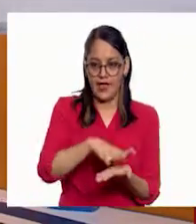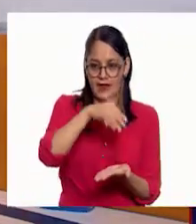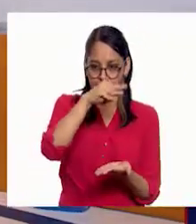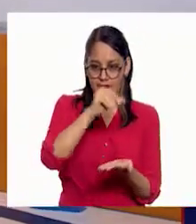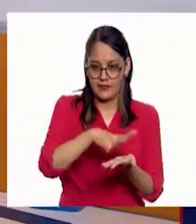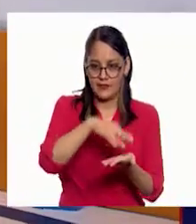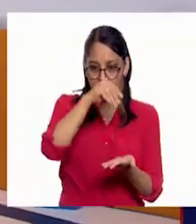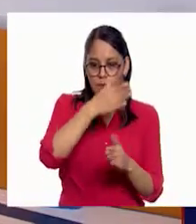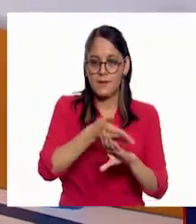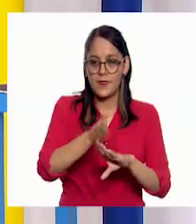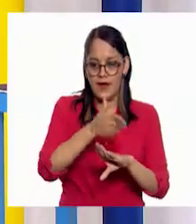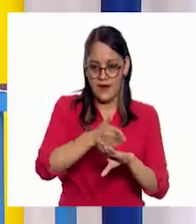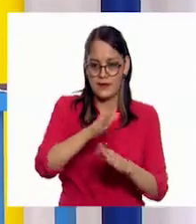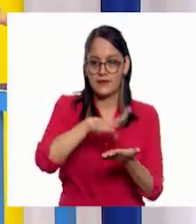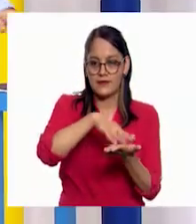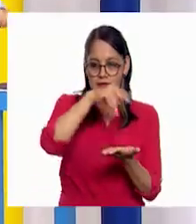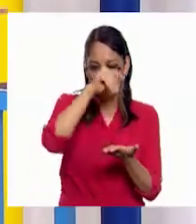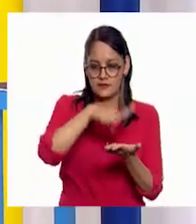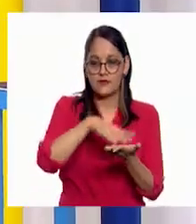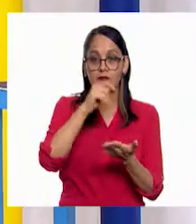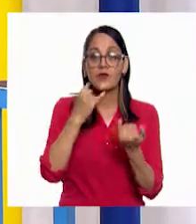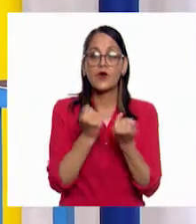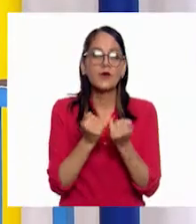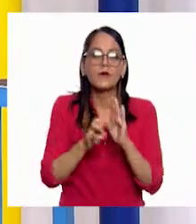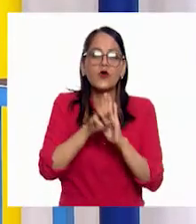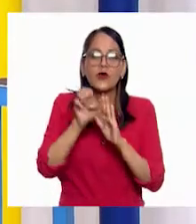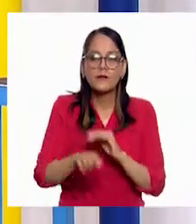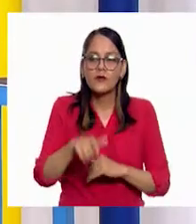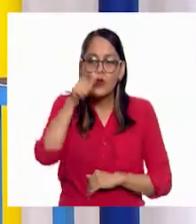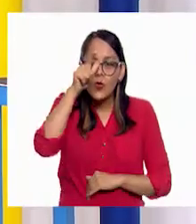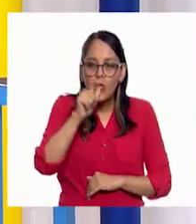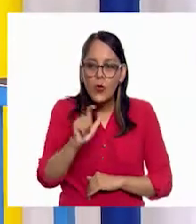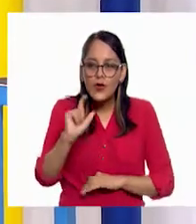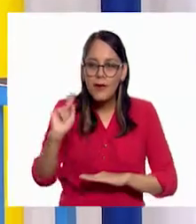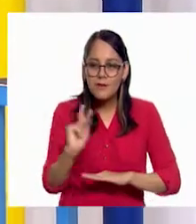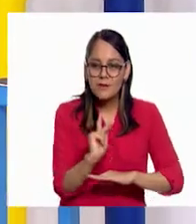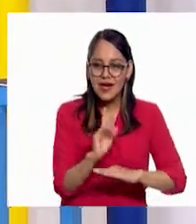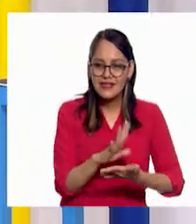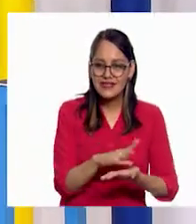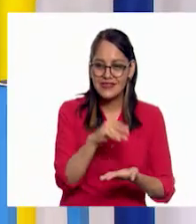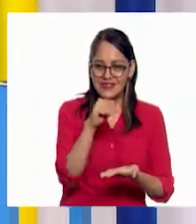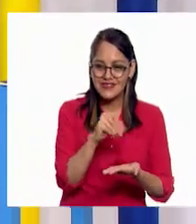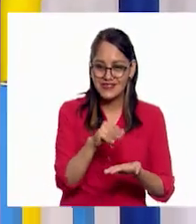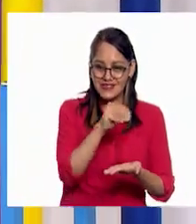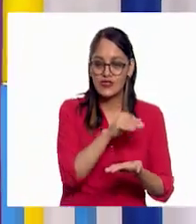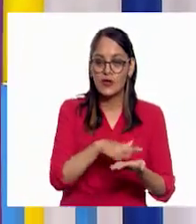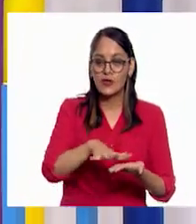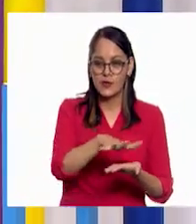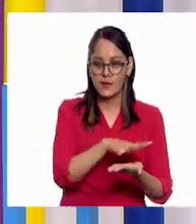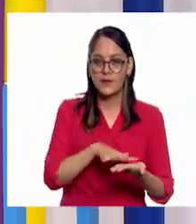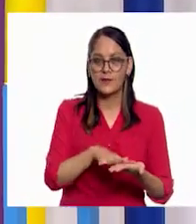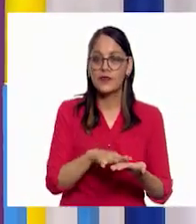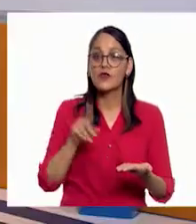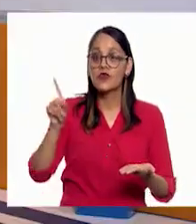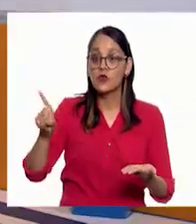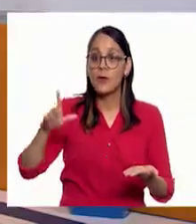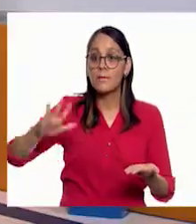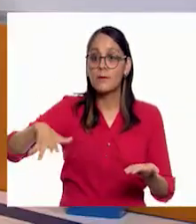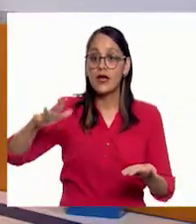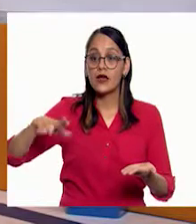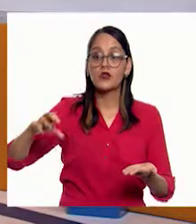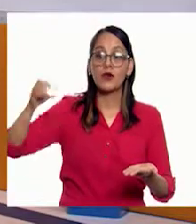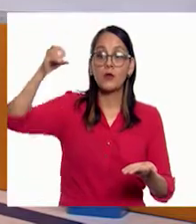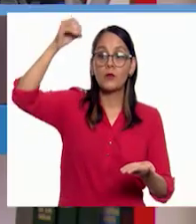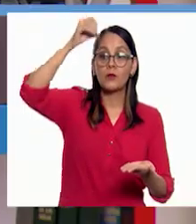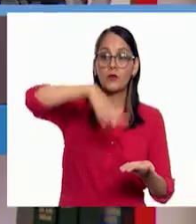decir que es la superficie de la luna, por así decirlo. Si tú le dejas caer la pelota encima, ¿qué pasa? Vamos a verlo